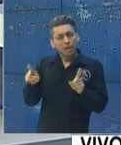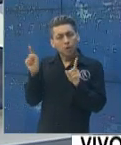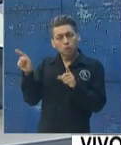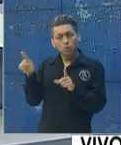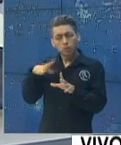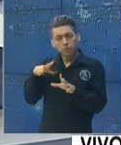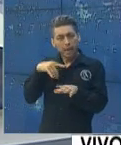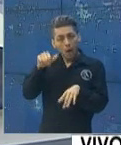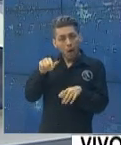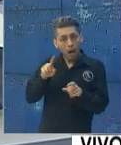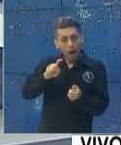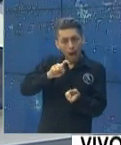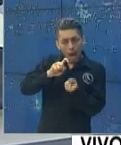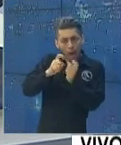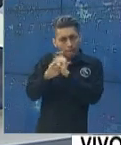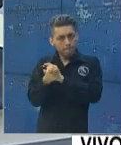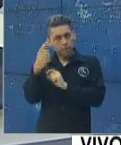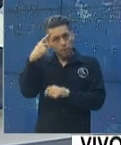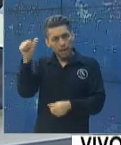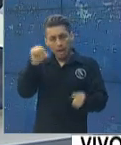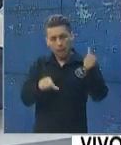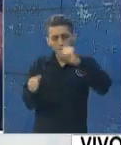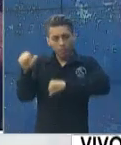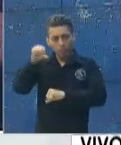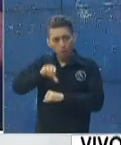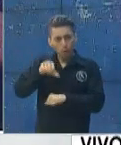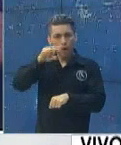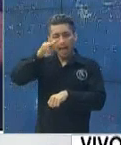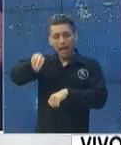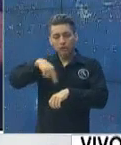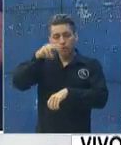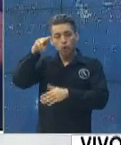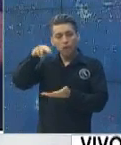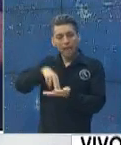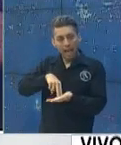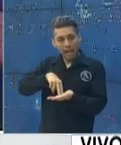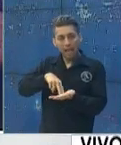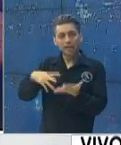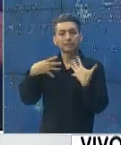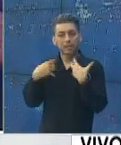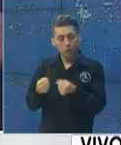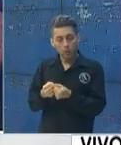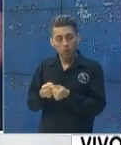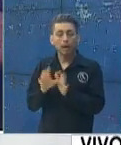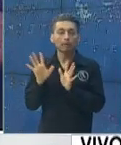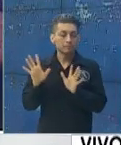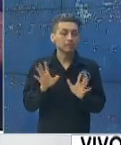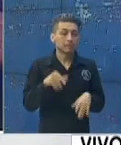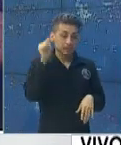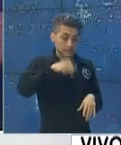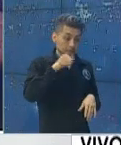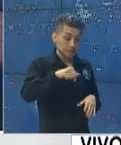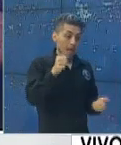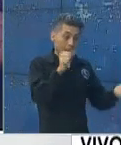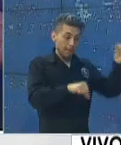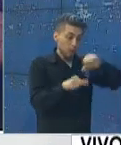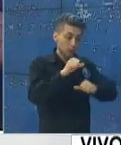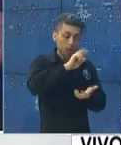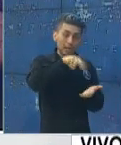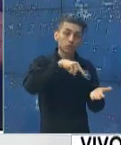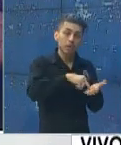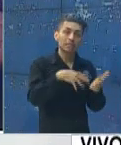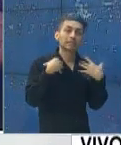Laboratorio Nacional de Salud con respecto a las pruebas? Sí, mire, el Laboratorio Nacional de Salud es un laboratorio de referencia, es un